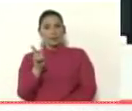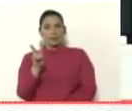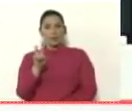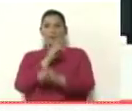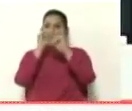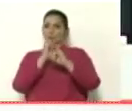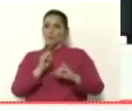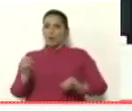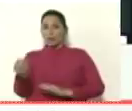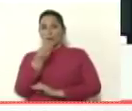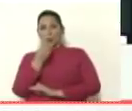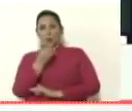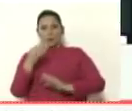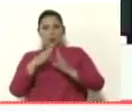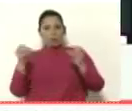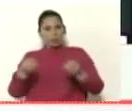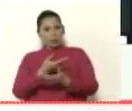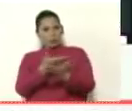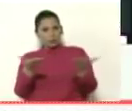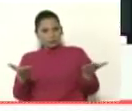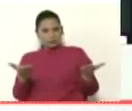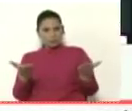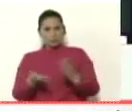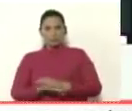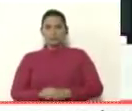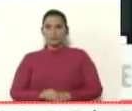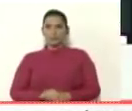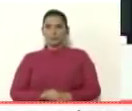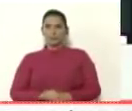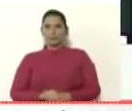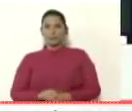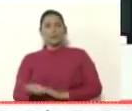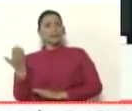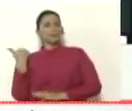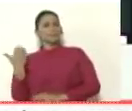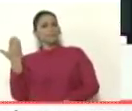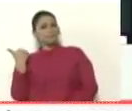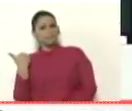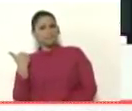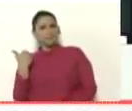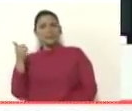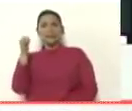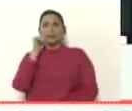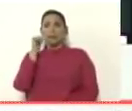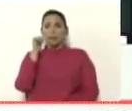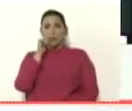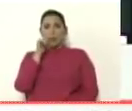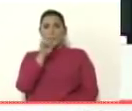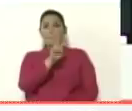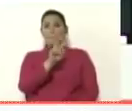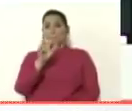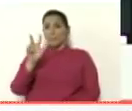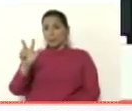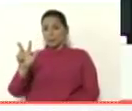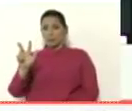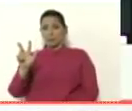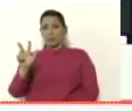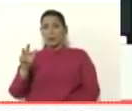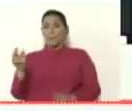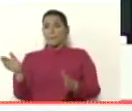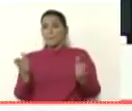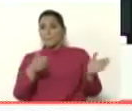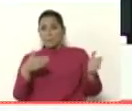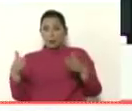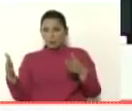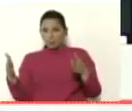almuerzo para todas y para todos. El pasado sábado 23 de marzo